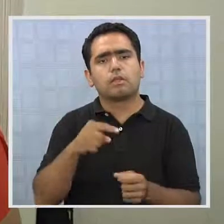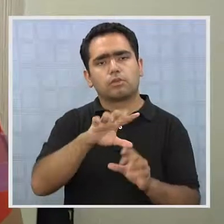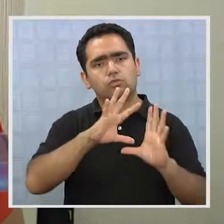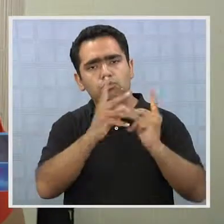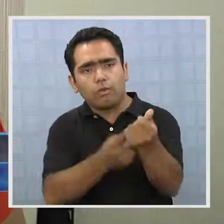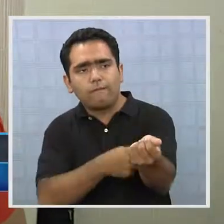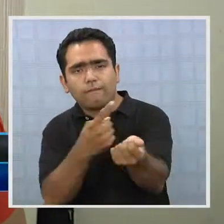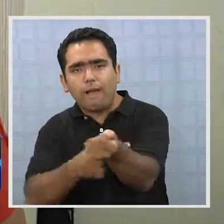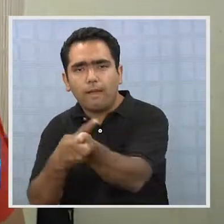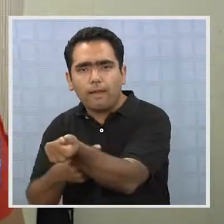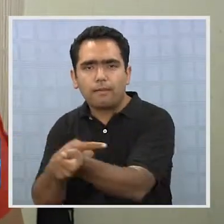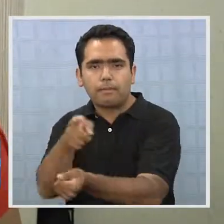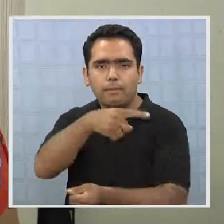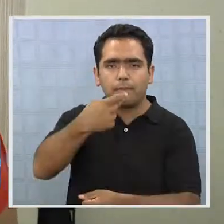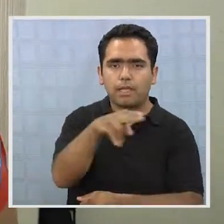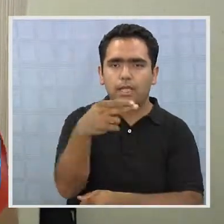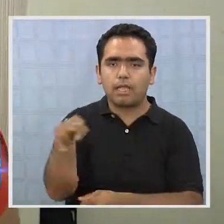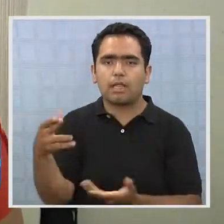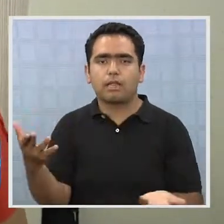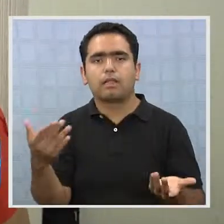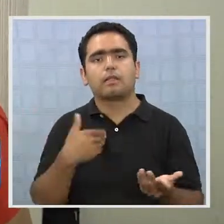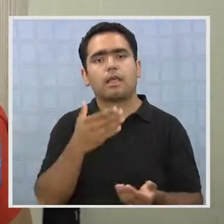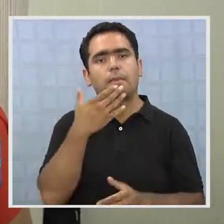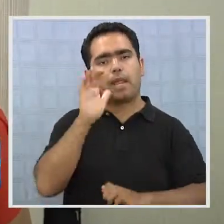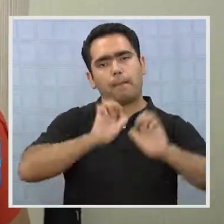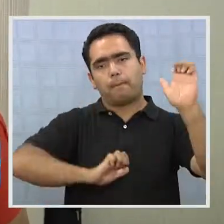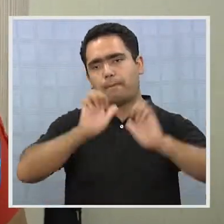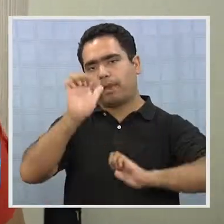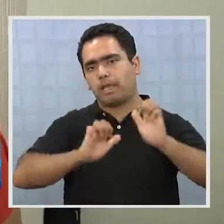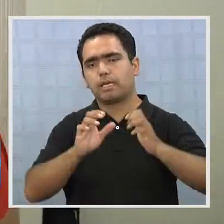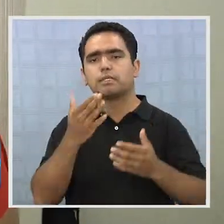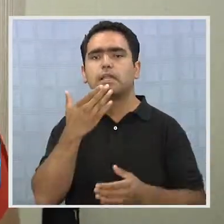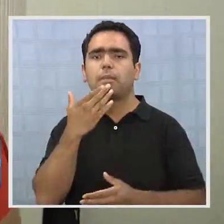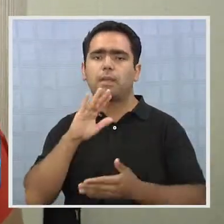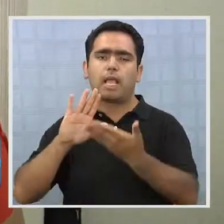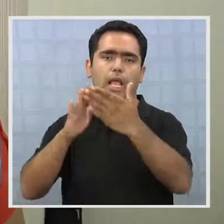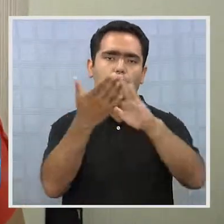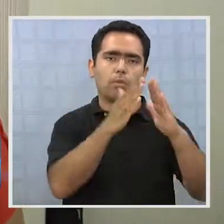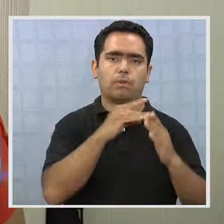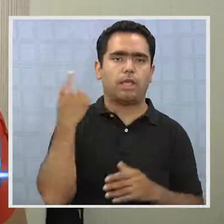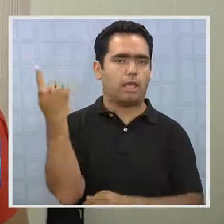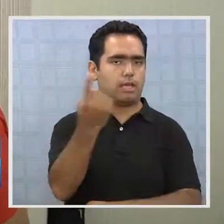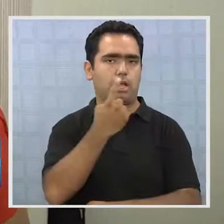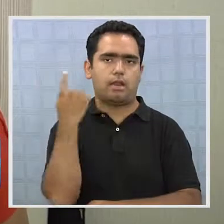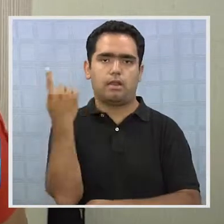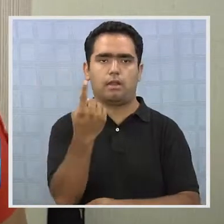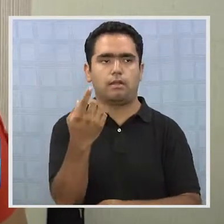con su familia y la empresa en general, la comunidad en general.